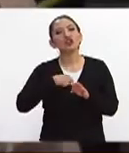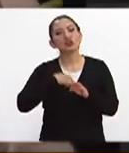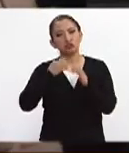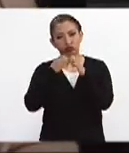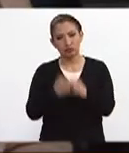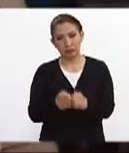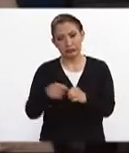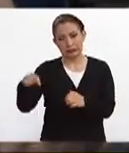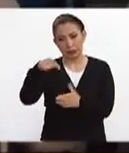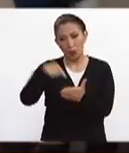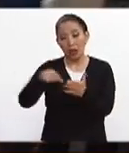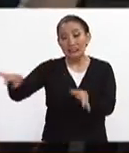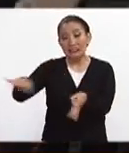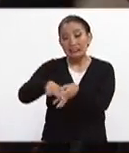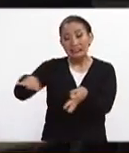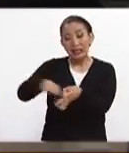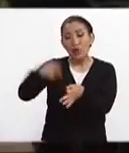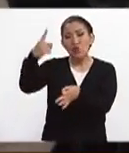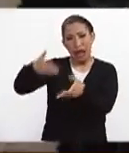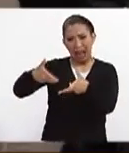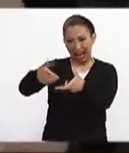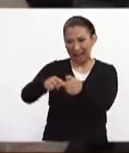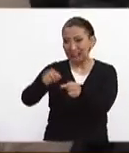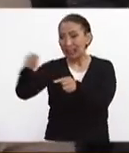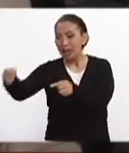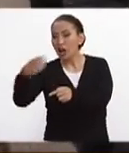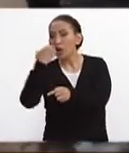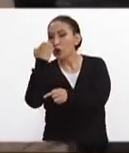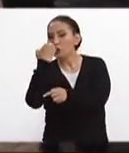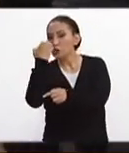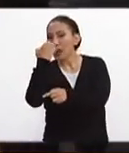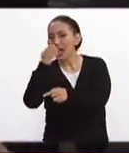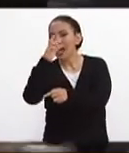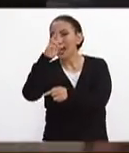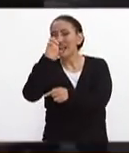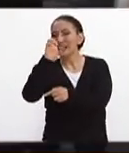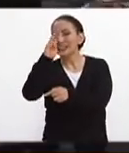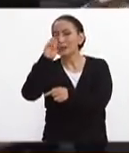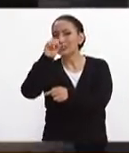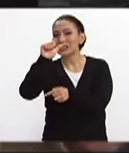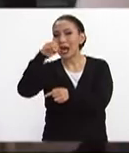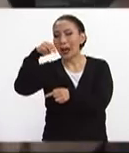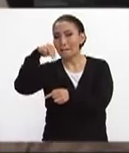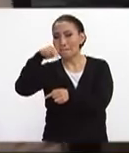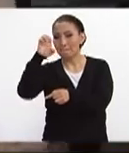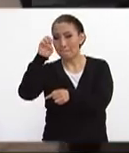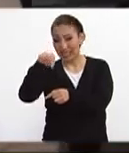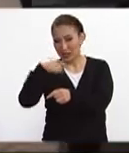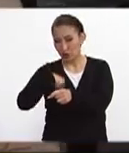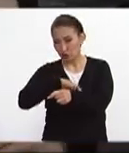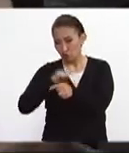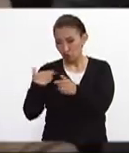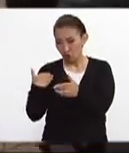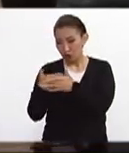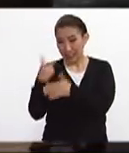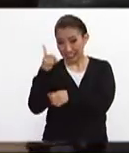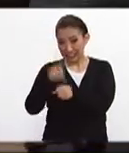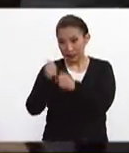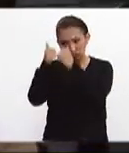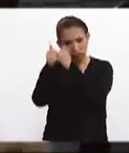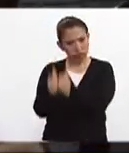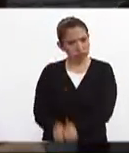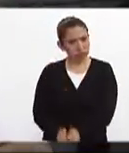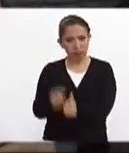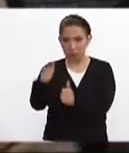como ustedes bien lo saben cerca a una calle del colegio Enrique Rebsamen aquí pues hemos pasado los últimos tres días